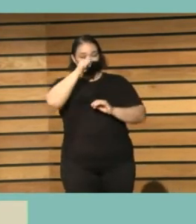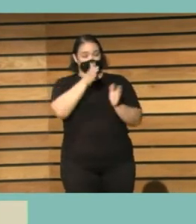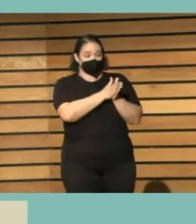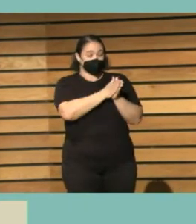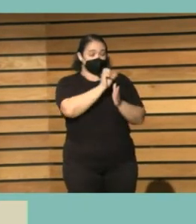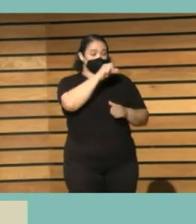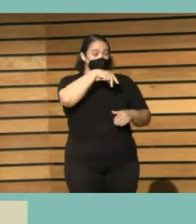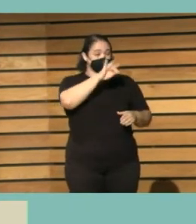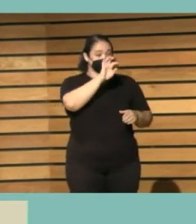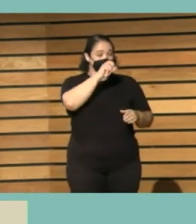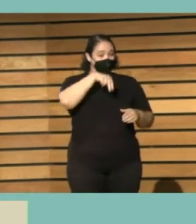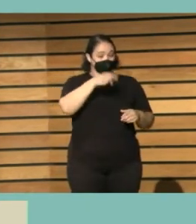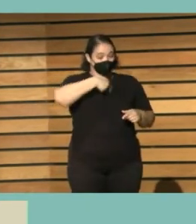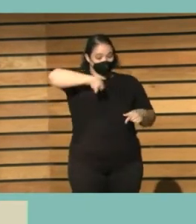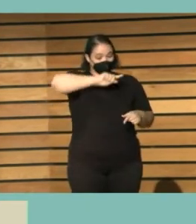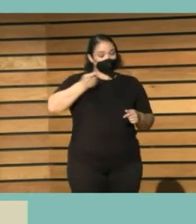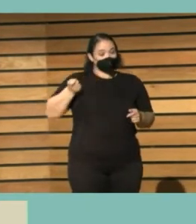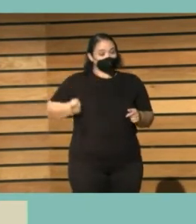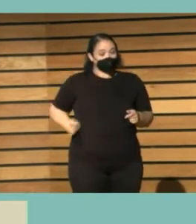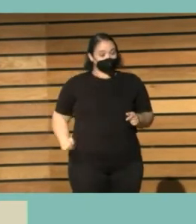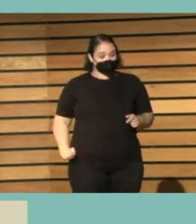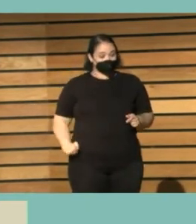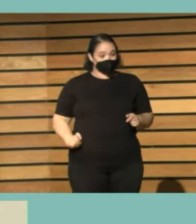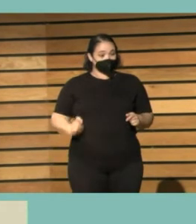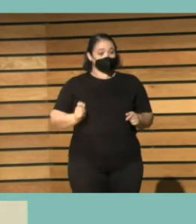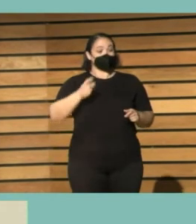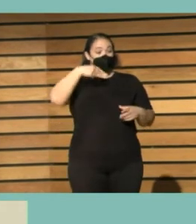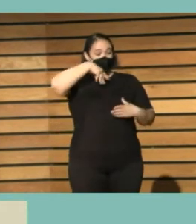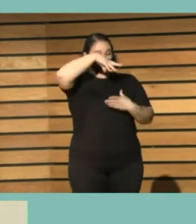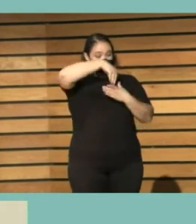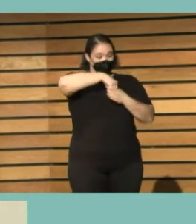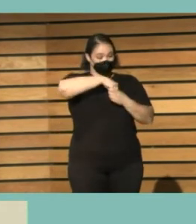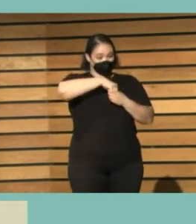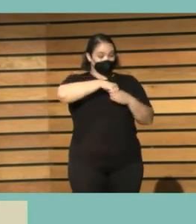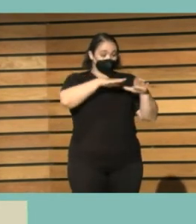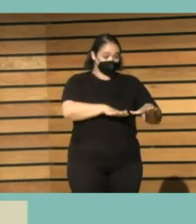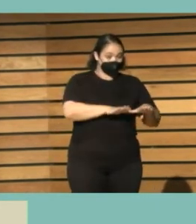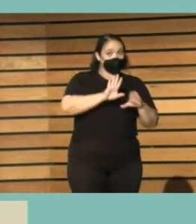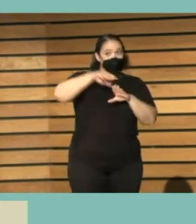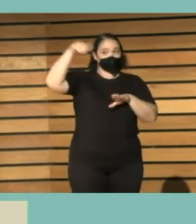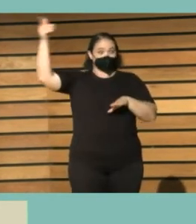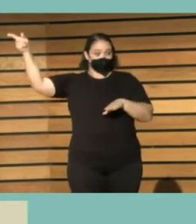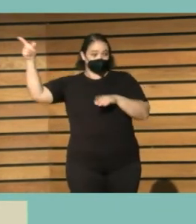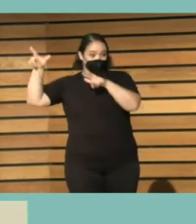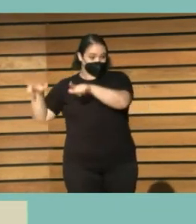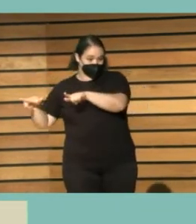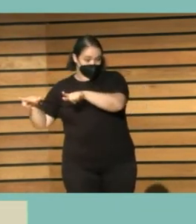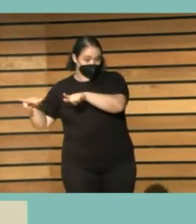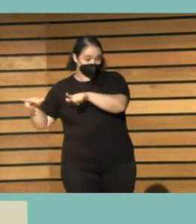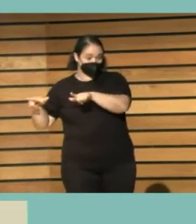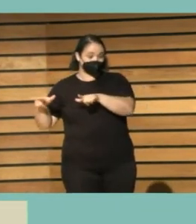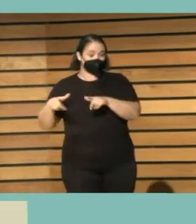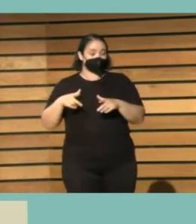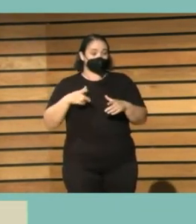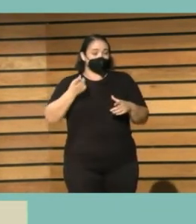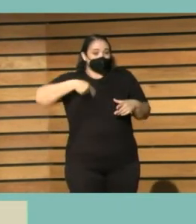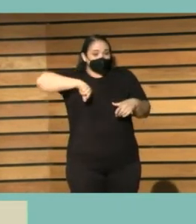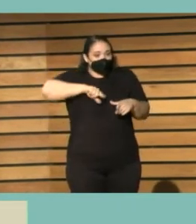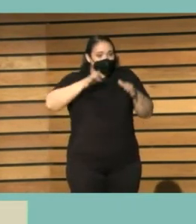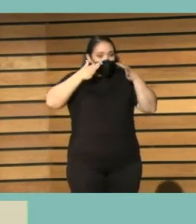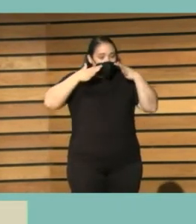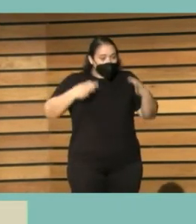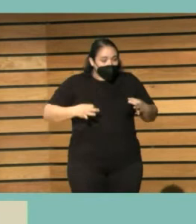nosotros los profesionales tanto cuando estamos allí como cuando estamos aquí realmente no hemos tenido